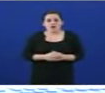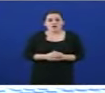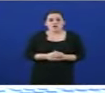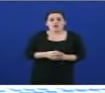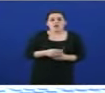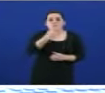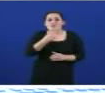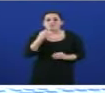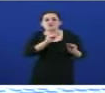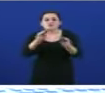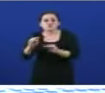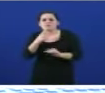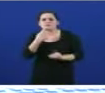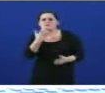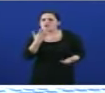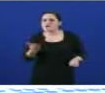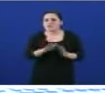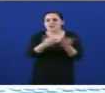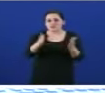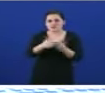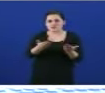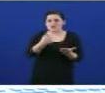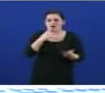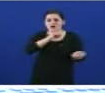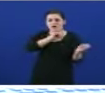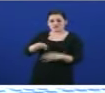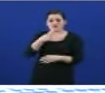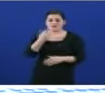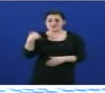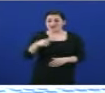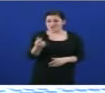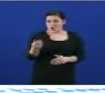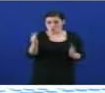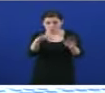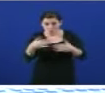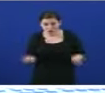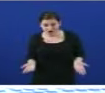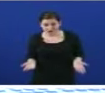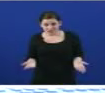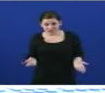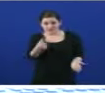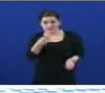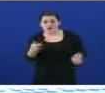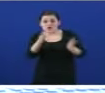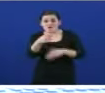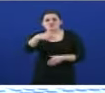eliminou a gratuidade dos libros de texto sei que non había cartos despois de ter empregados cartos en concertar centros privados que segregan os